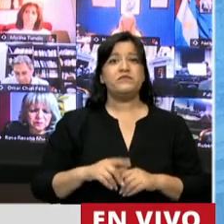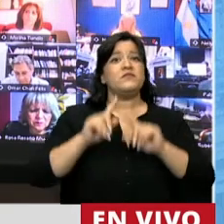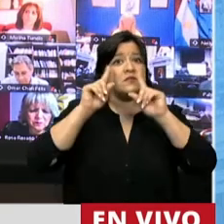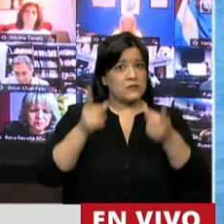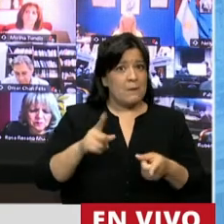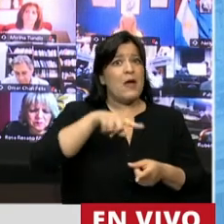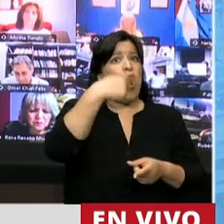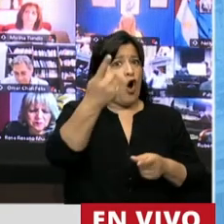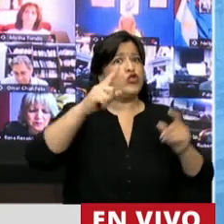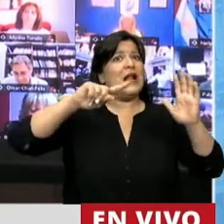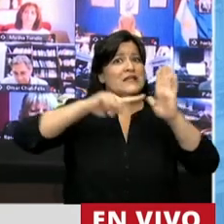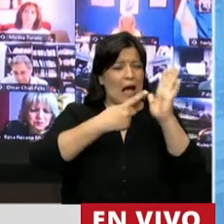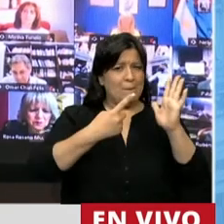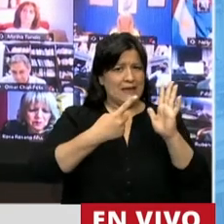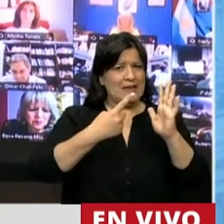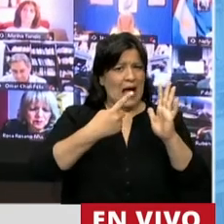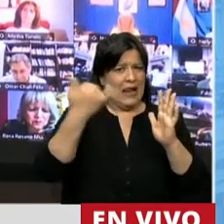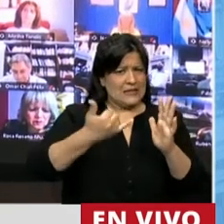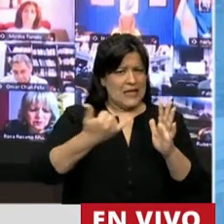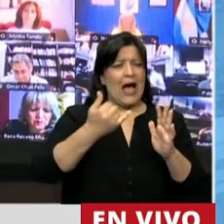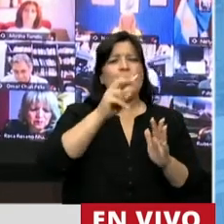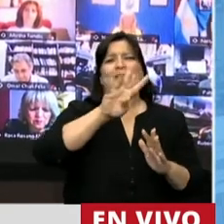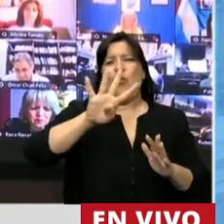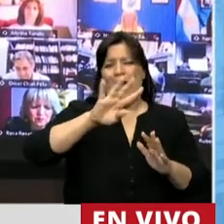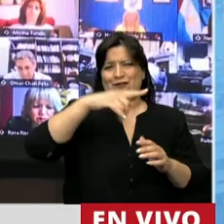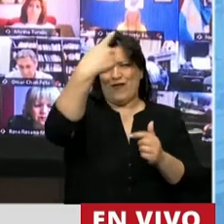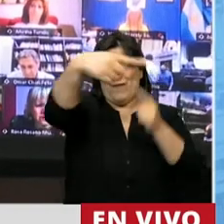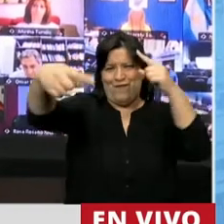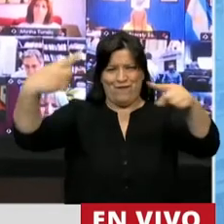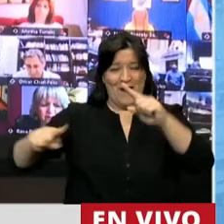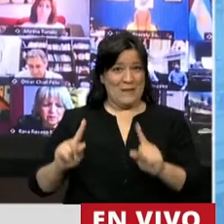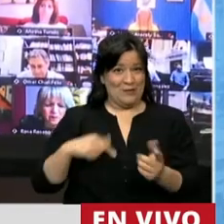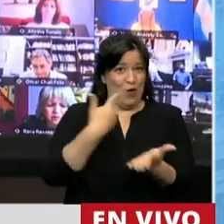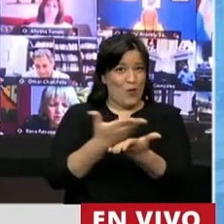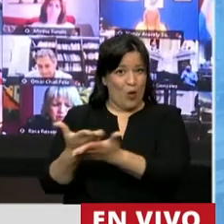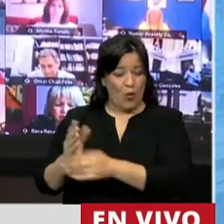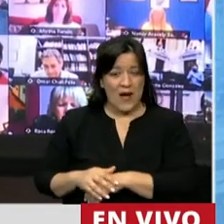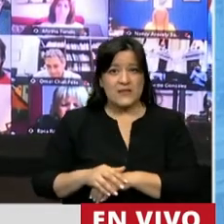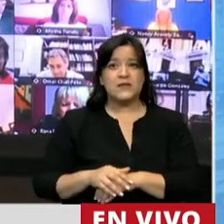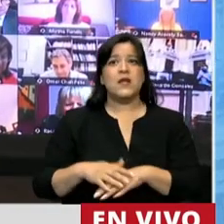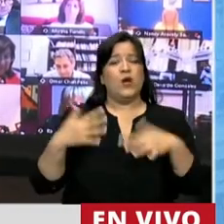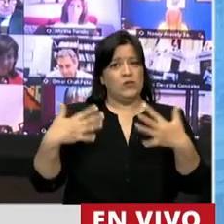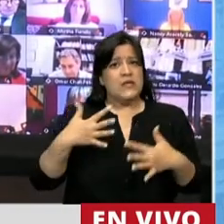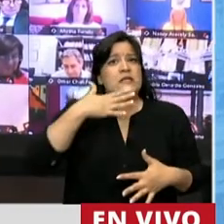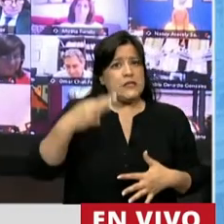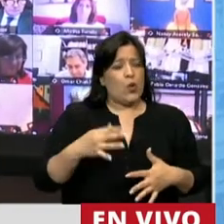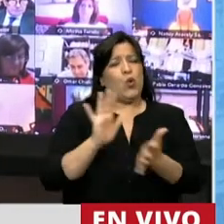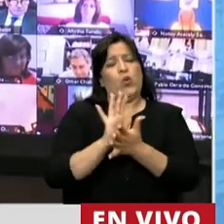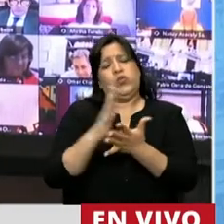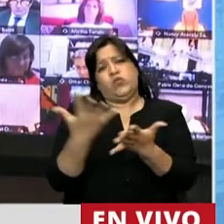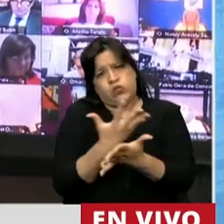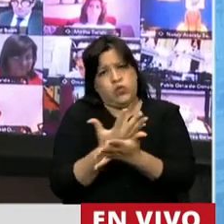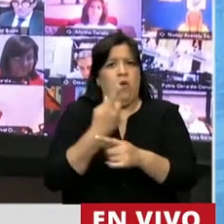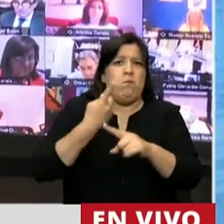que el resto de las capitales alternas que se han propuesto, quedarán muy golpeadas luego de esta